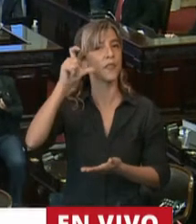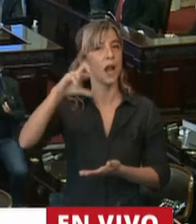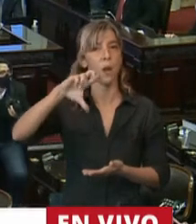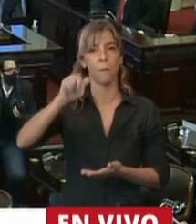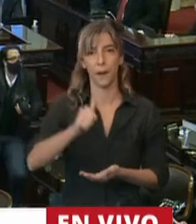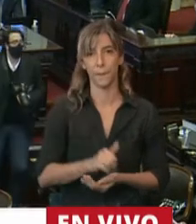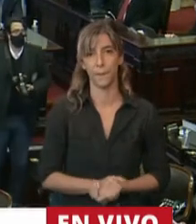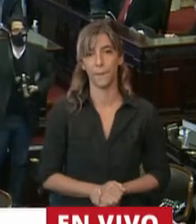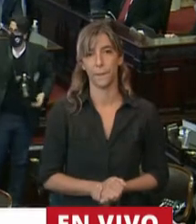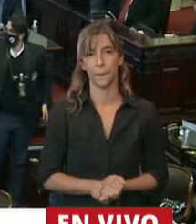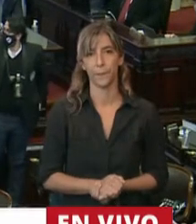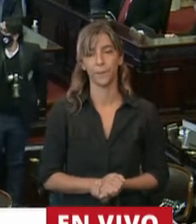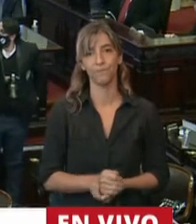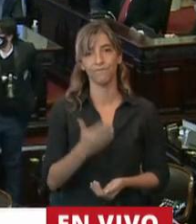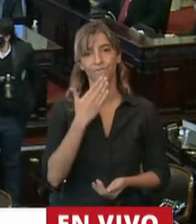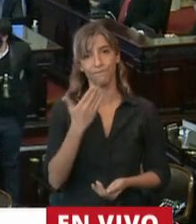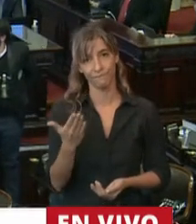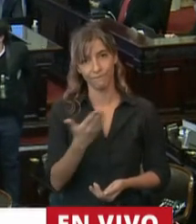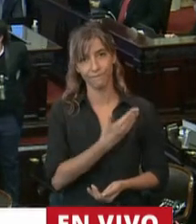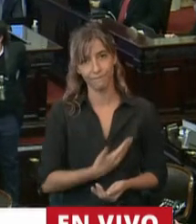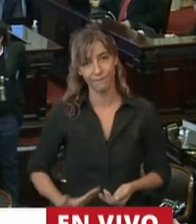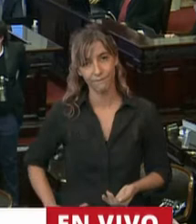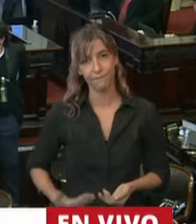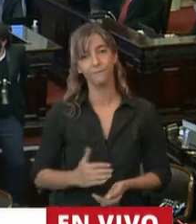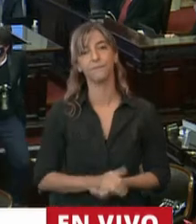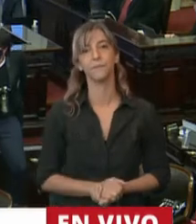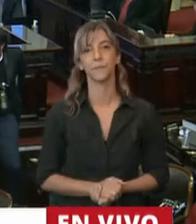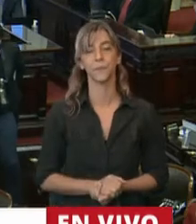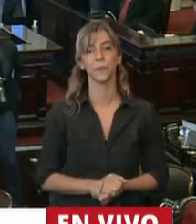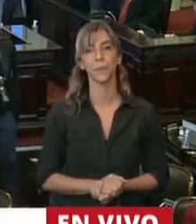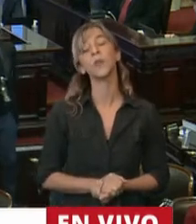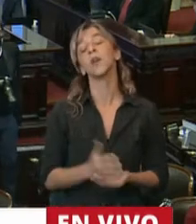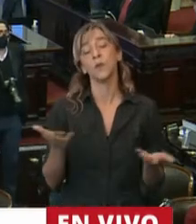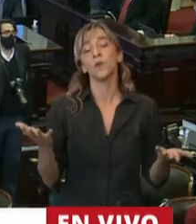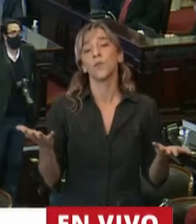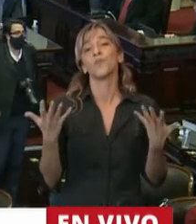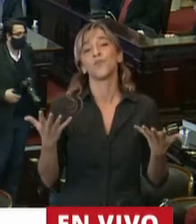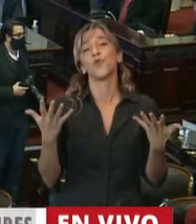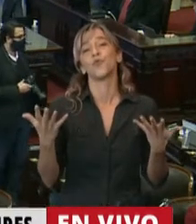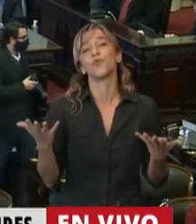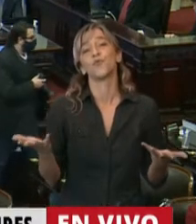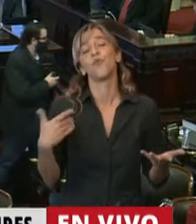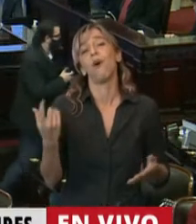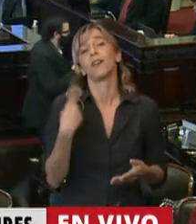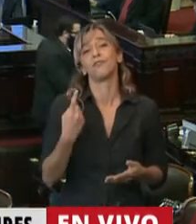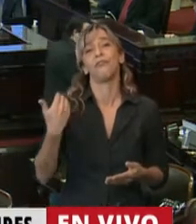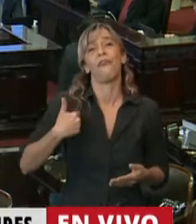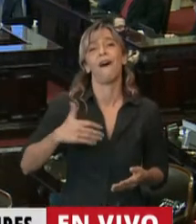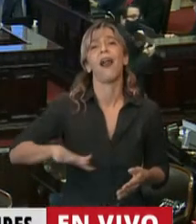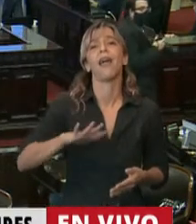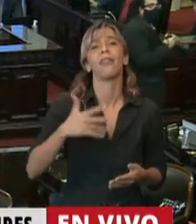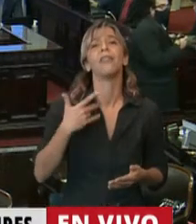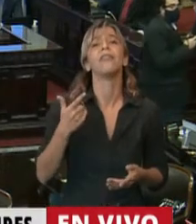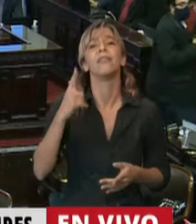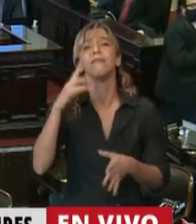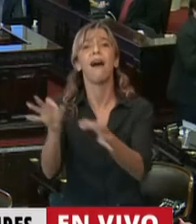Gracias, Presidente. No obstante, por supuesto que voy a reivindicar los derechos argentinos sobre las Islas Malvinas y